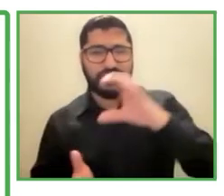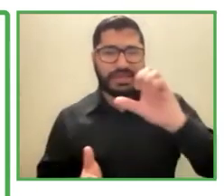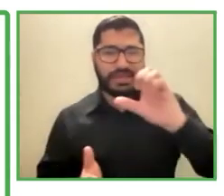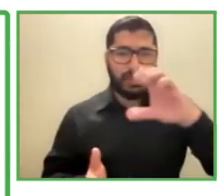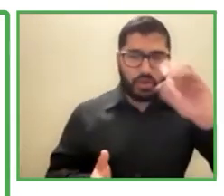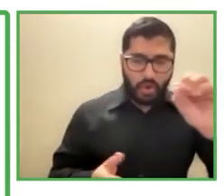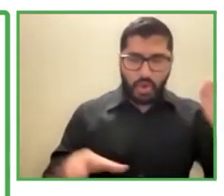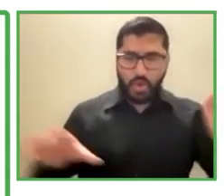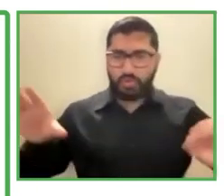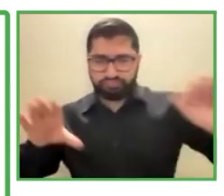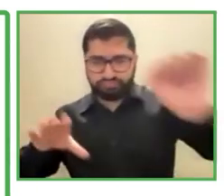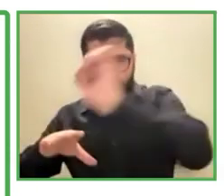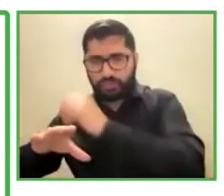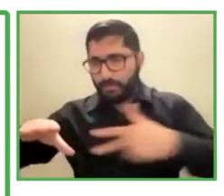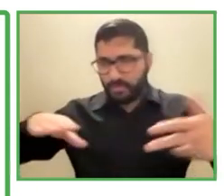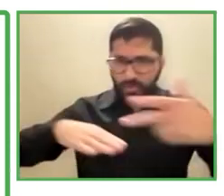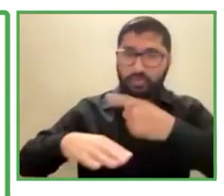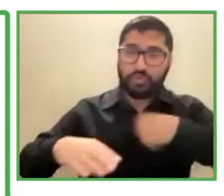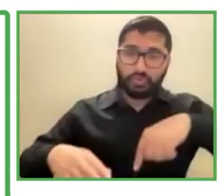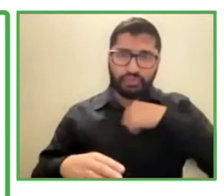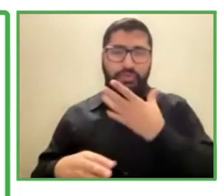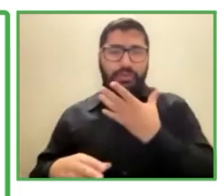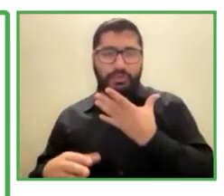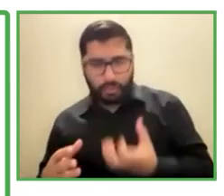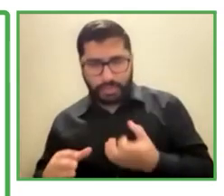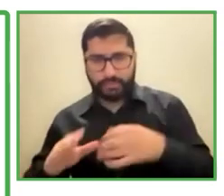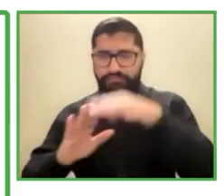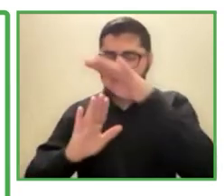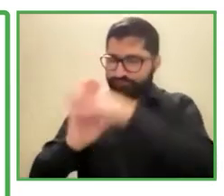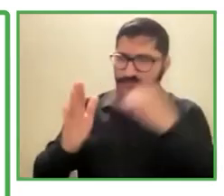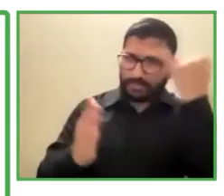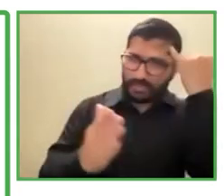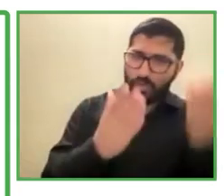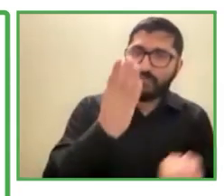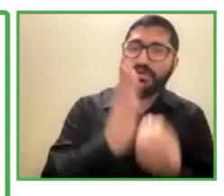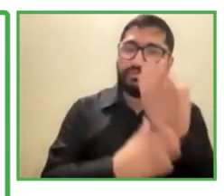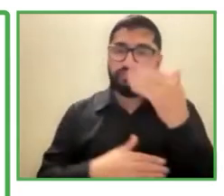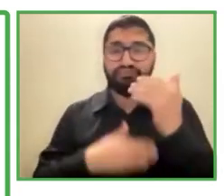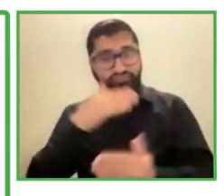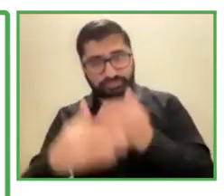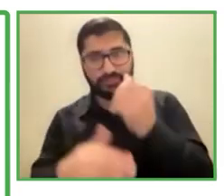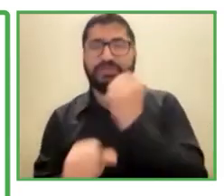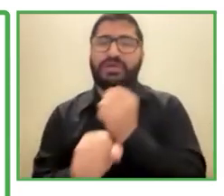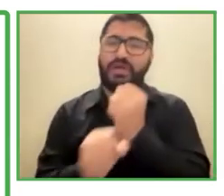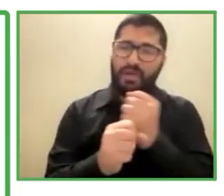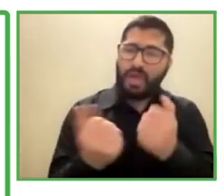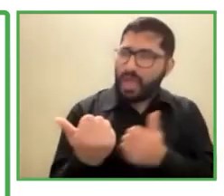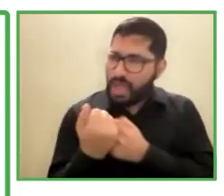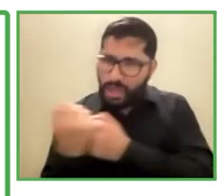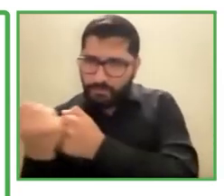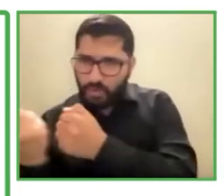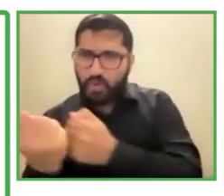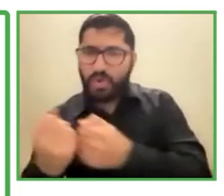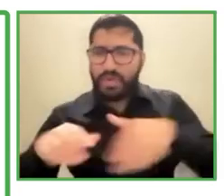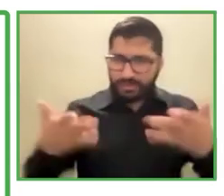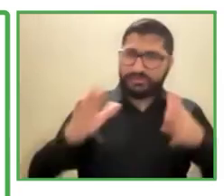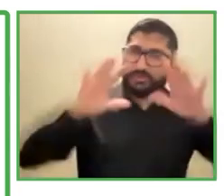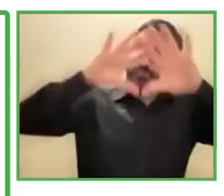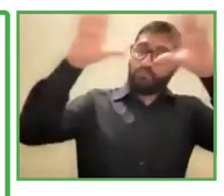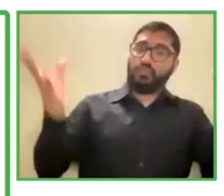sustentables y ayudar a las empresas a que este mundo sea más inclusivo